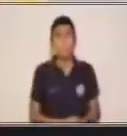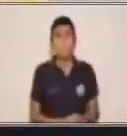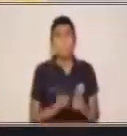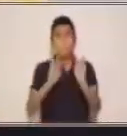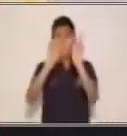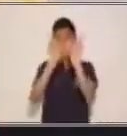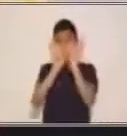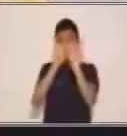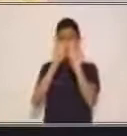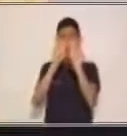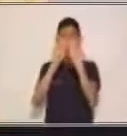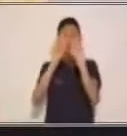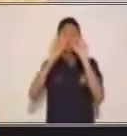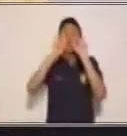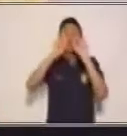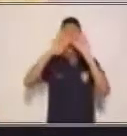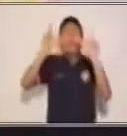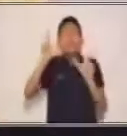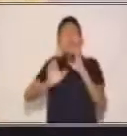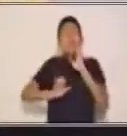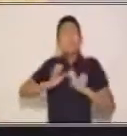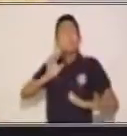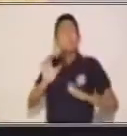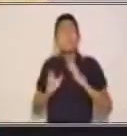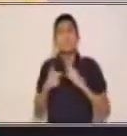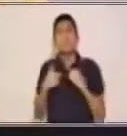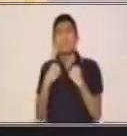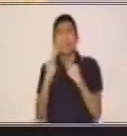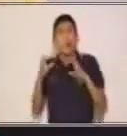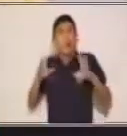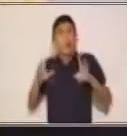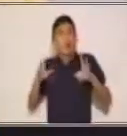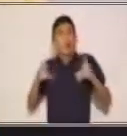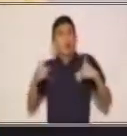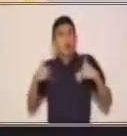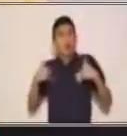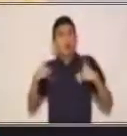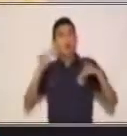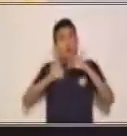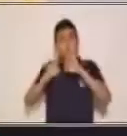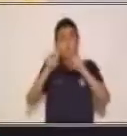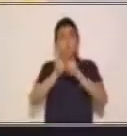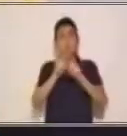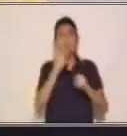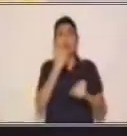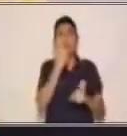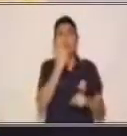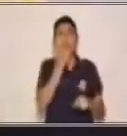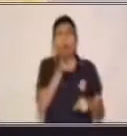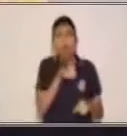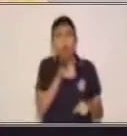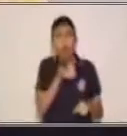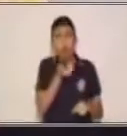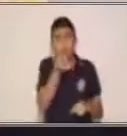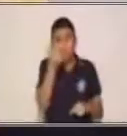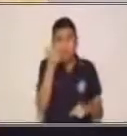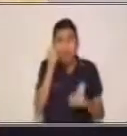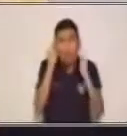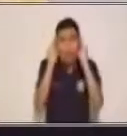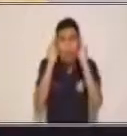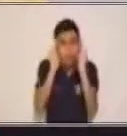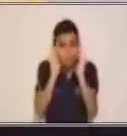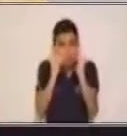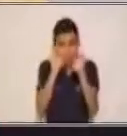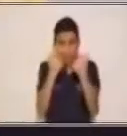sorpresa. Mi postura presa. Con la boca abierta. Atención